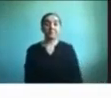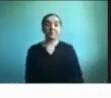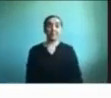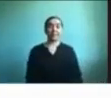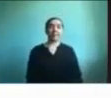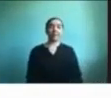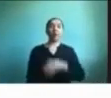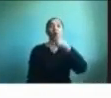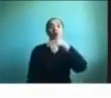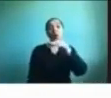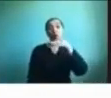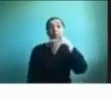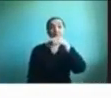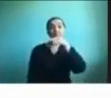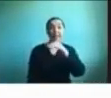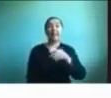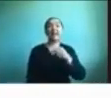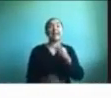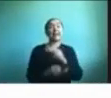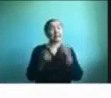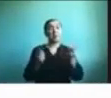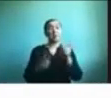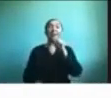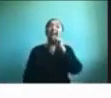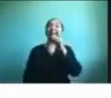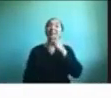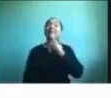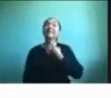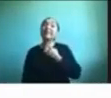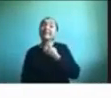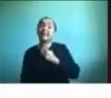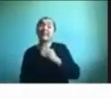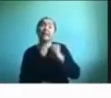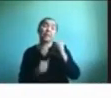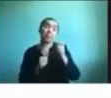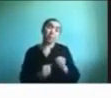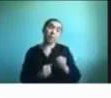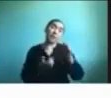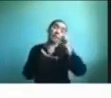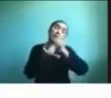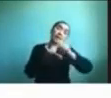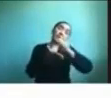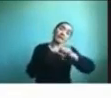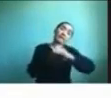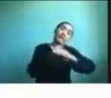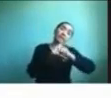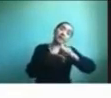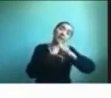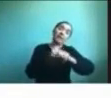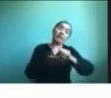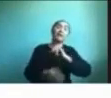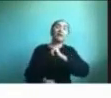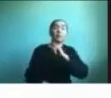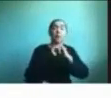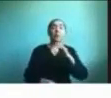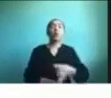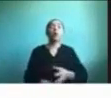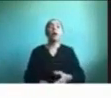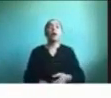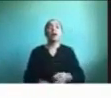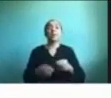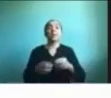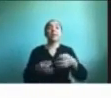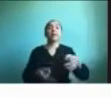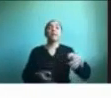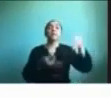servicio la gente que está interesada nos puede escribir como dijo Olivia vamos a mandar vamos a subir un formulario para la gente